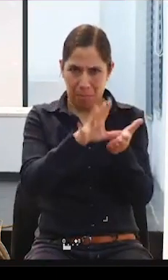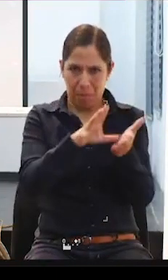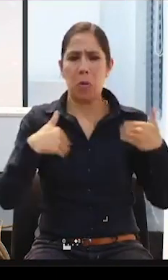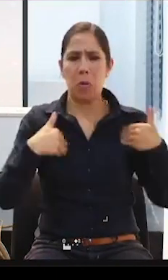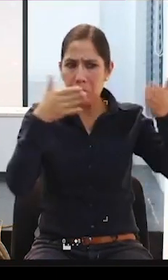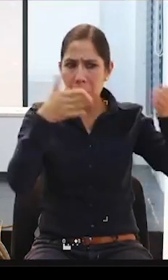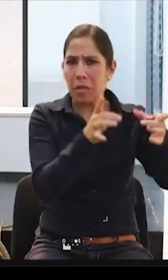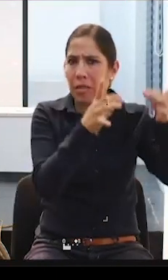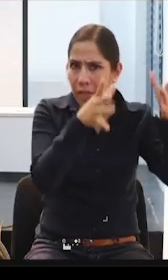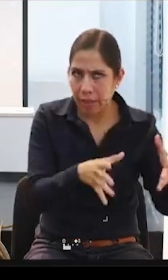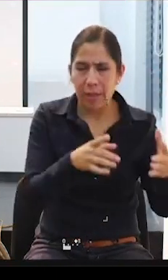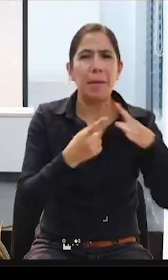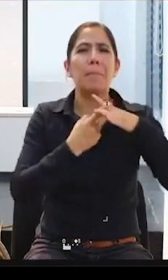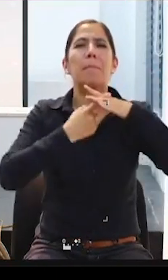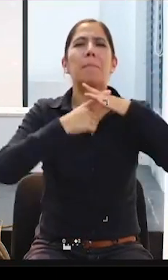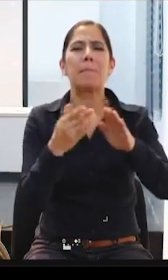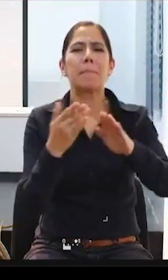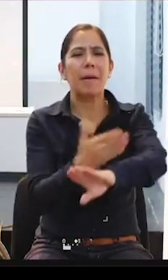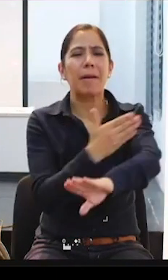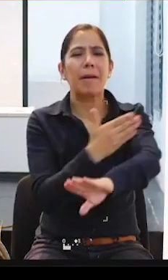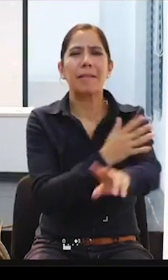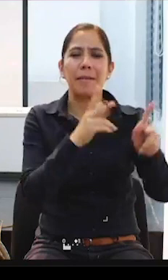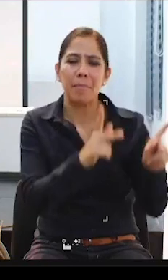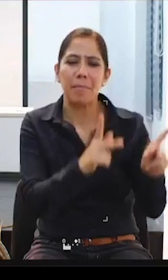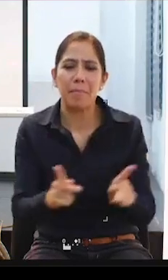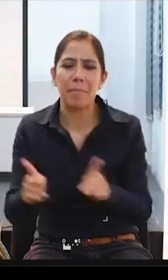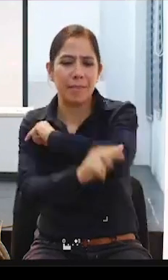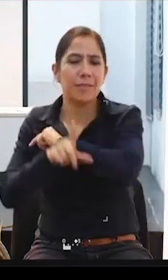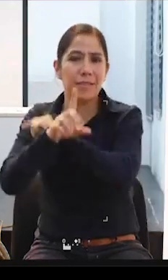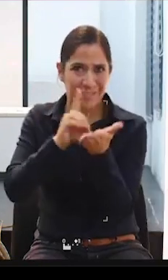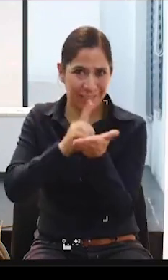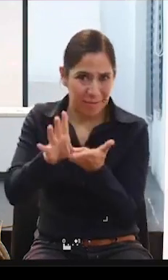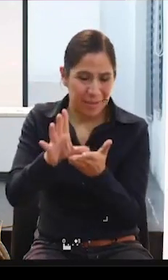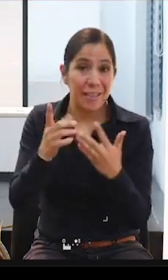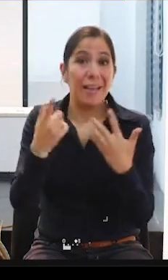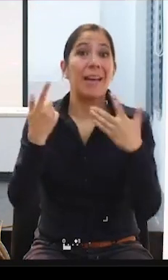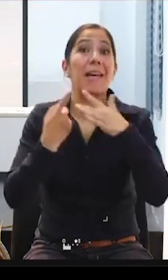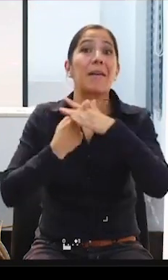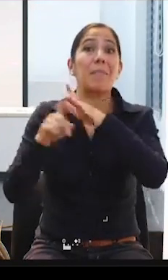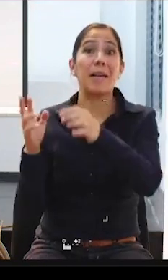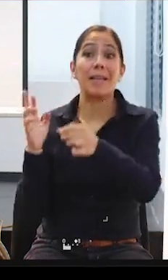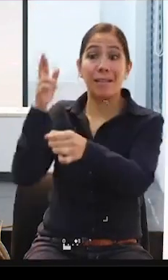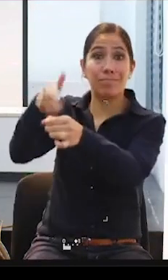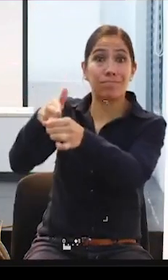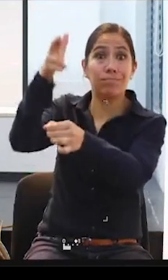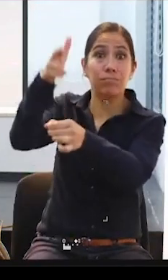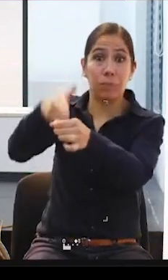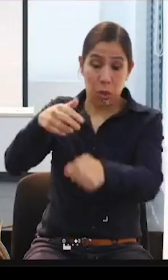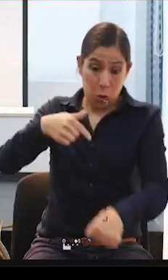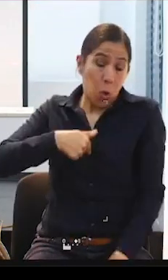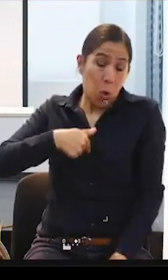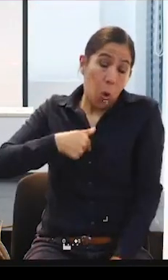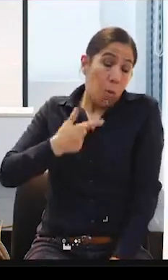con discapacidad, de programas de registro, con los que les he estigmatizado más a los compañeros.